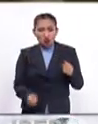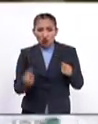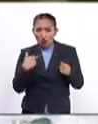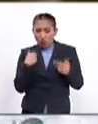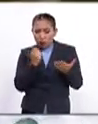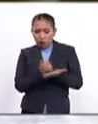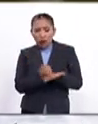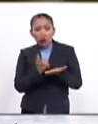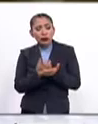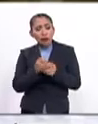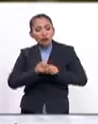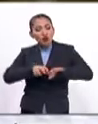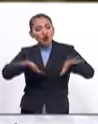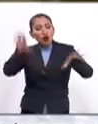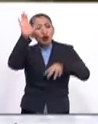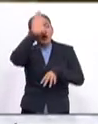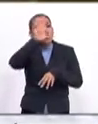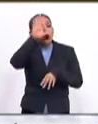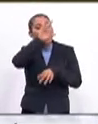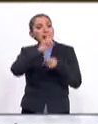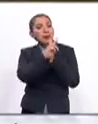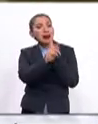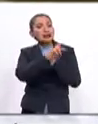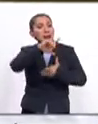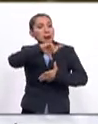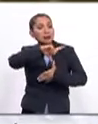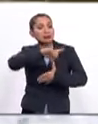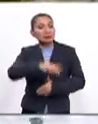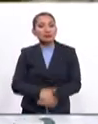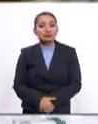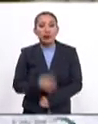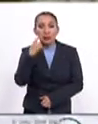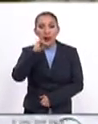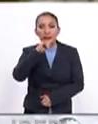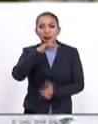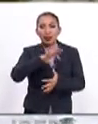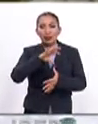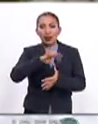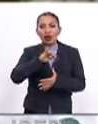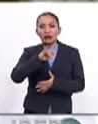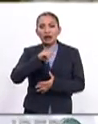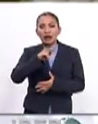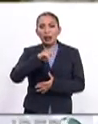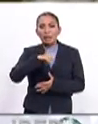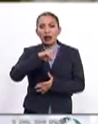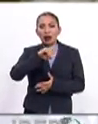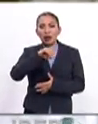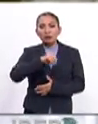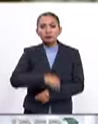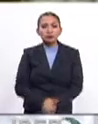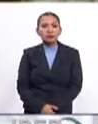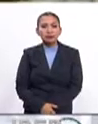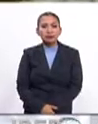contribuyeron a la expansión cultural de países de América Latina. Para Iberoamérica, Lía, José María Mérida.